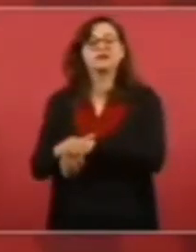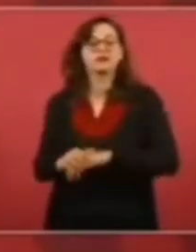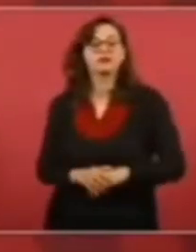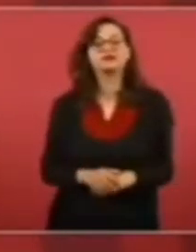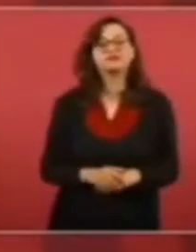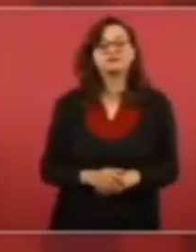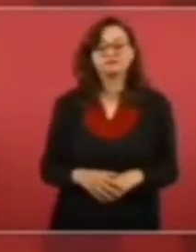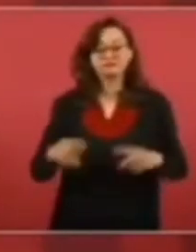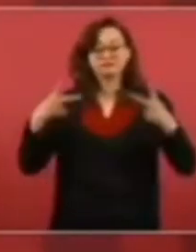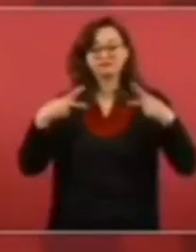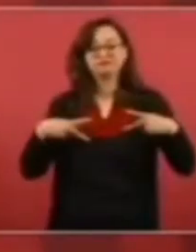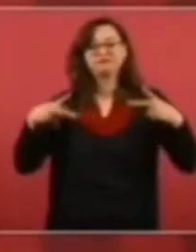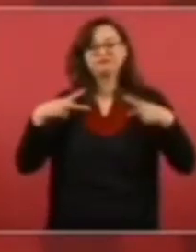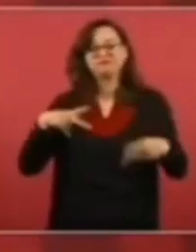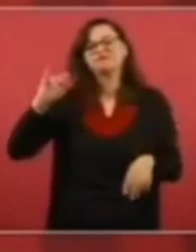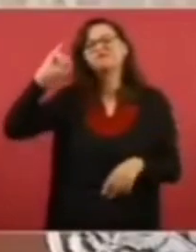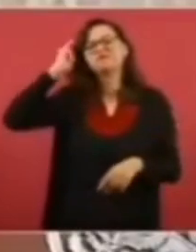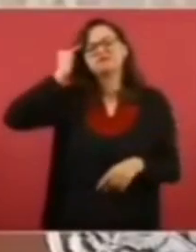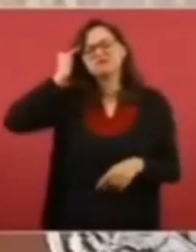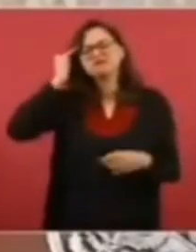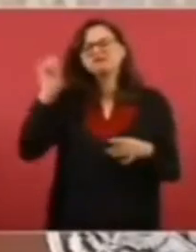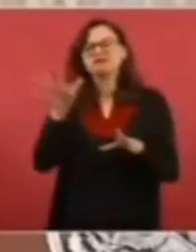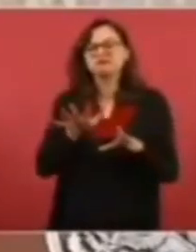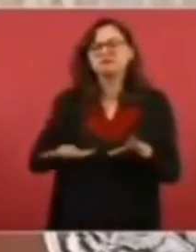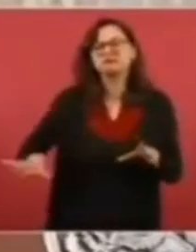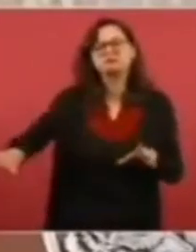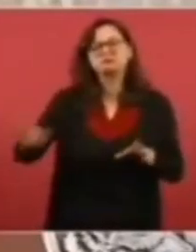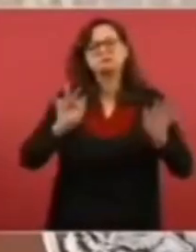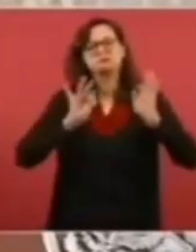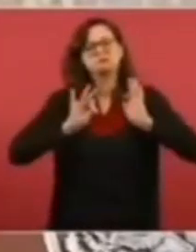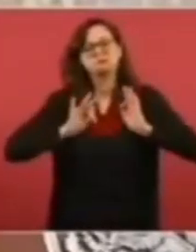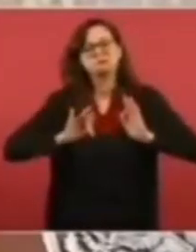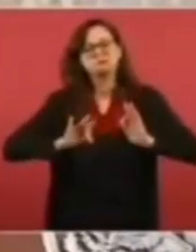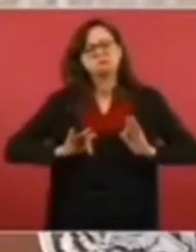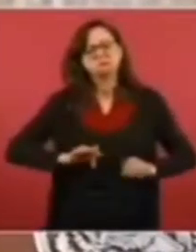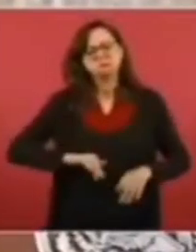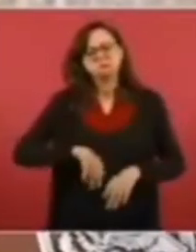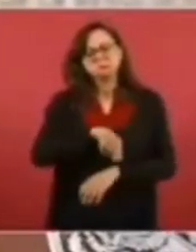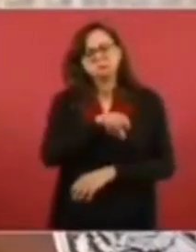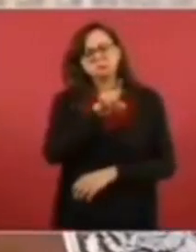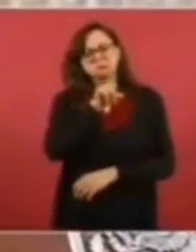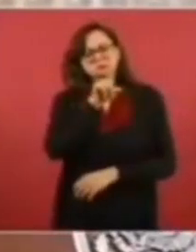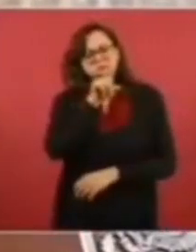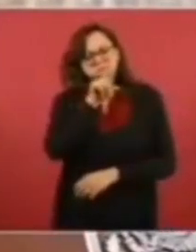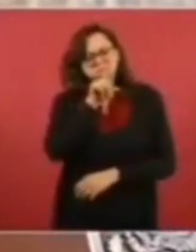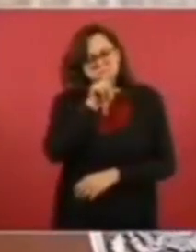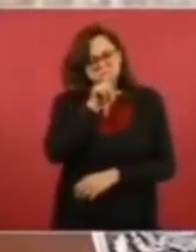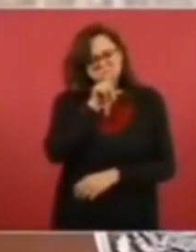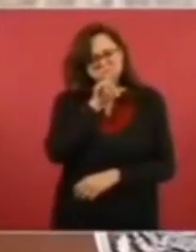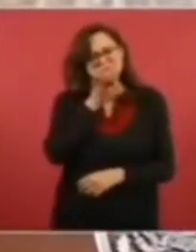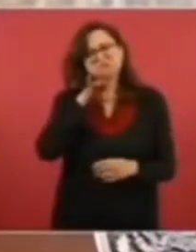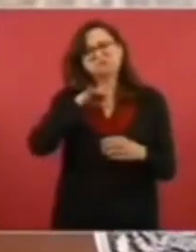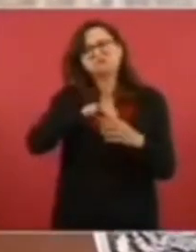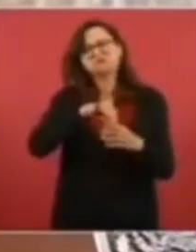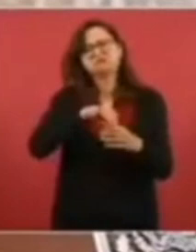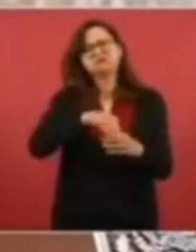van callados a depositar su voto